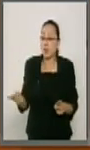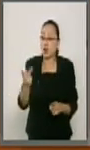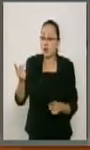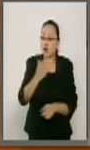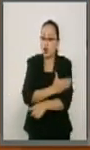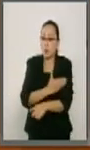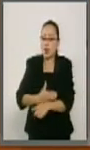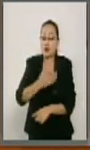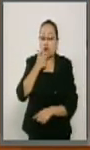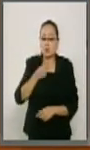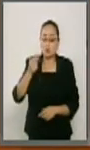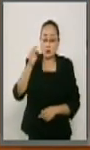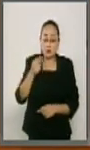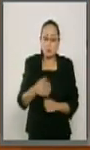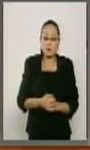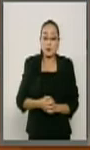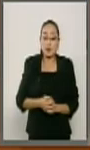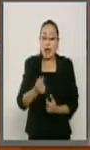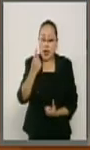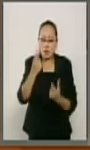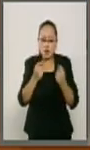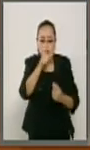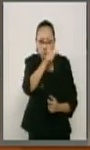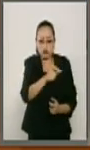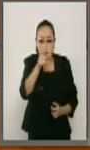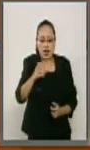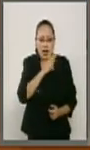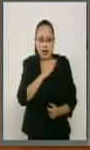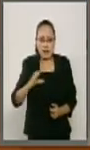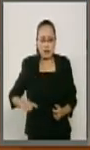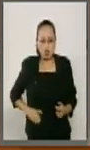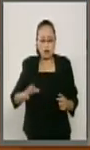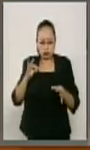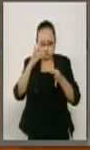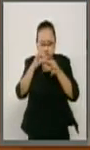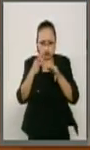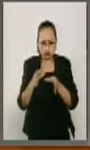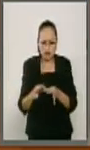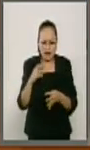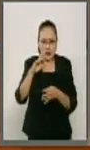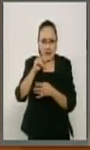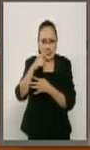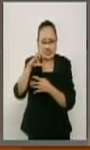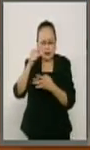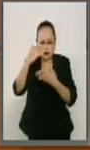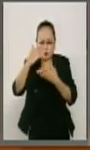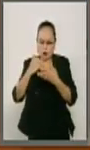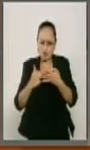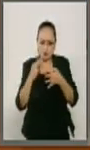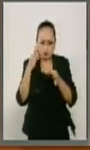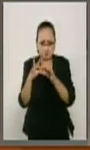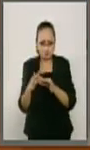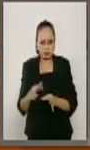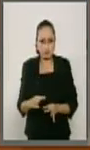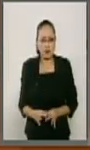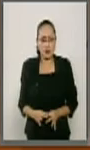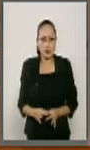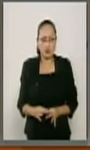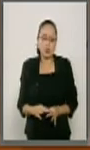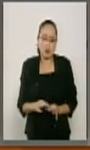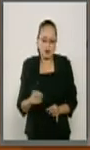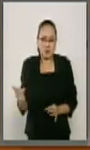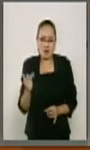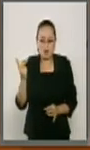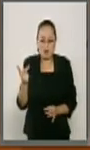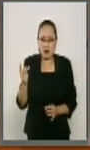que alguno de los candidatos o candidatos cubren estos requisitos. Y no, no estén tan apresurados